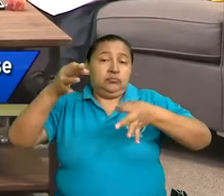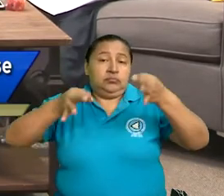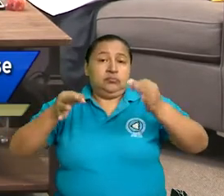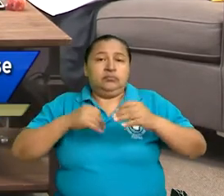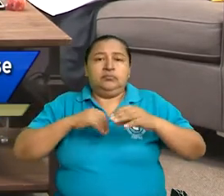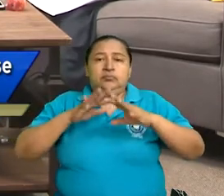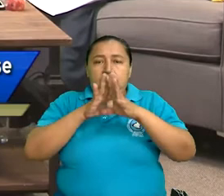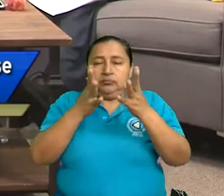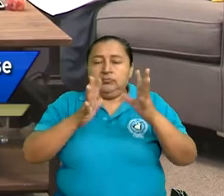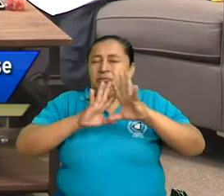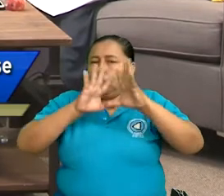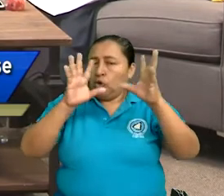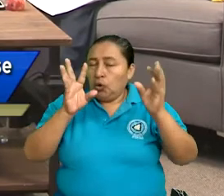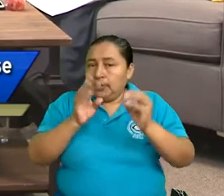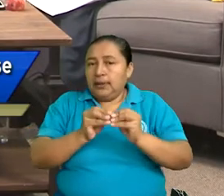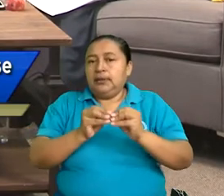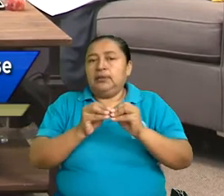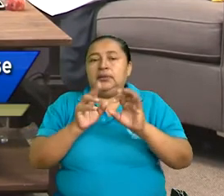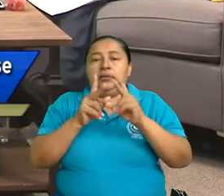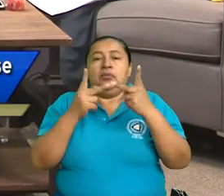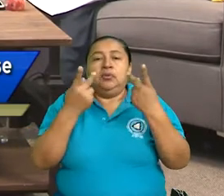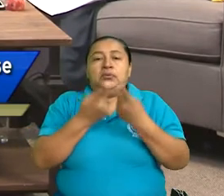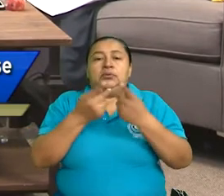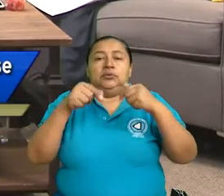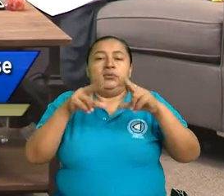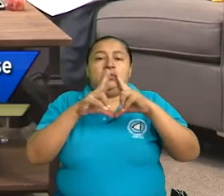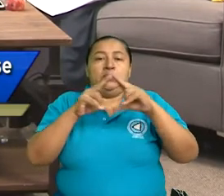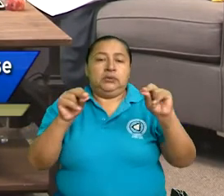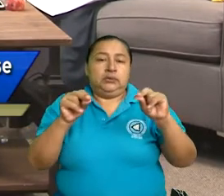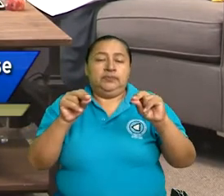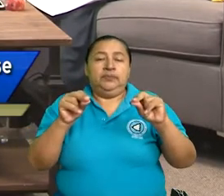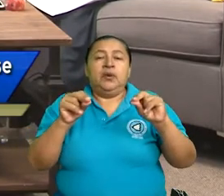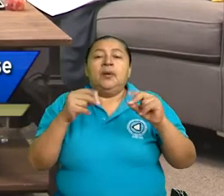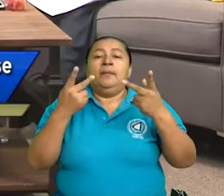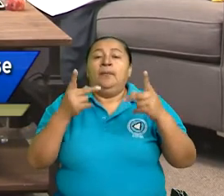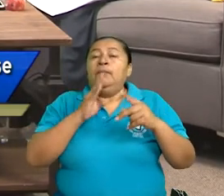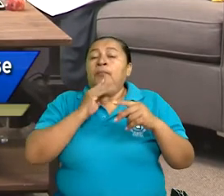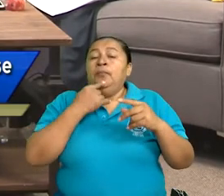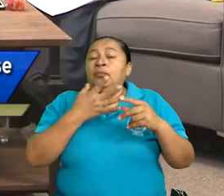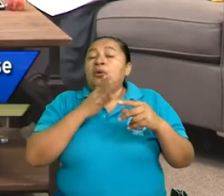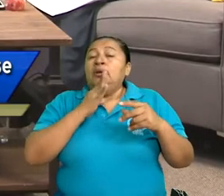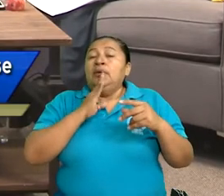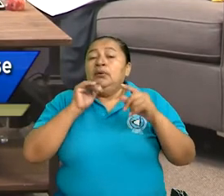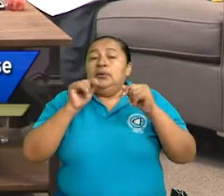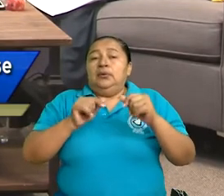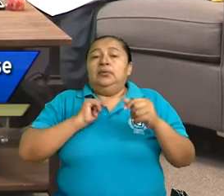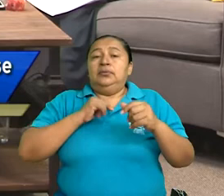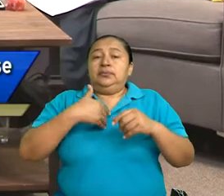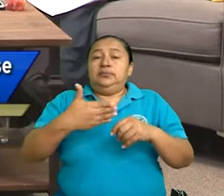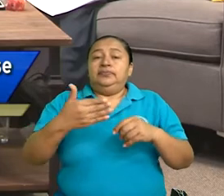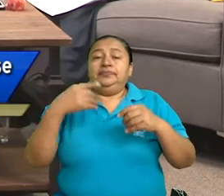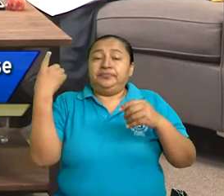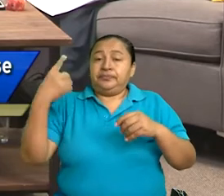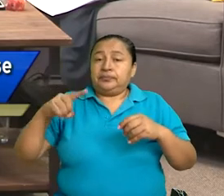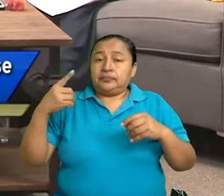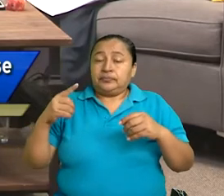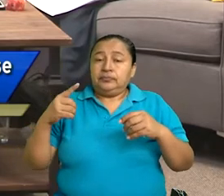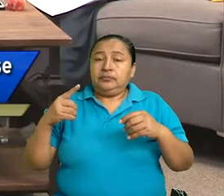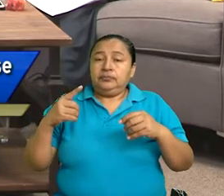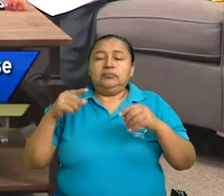cubren casi la totalidad de la población nicaragüense, porque cuando hablamos de los derechos de